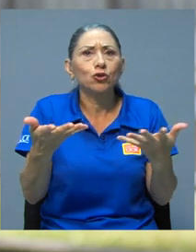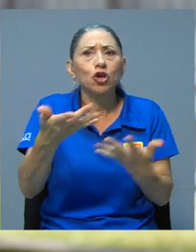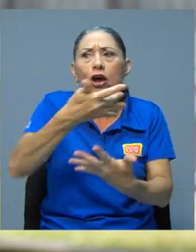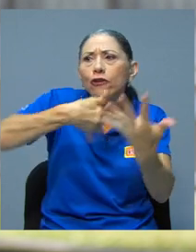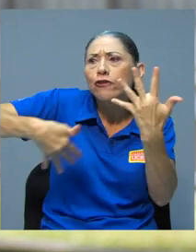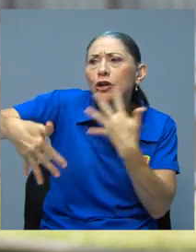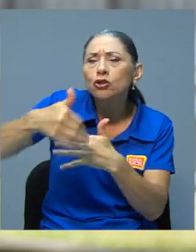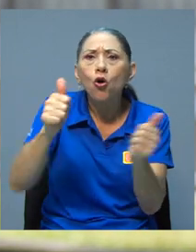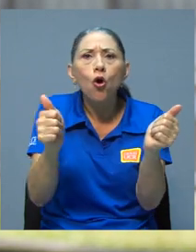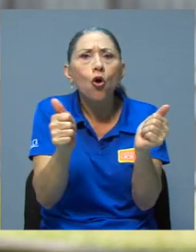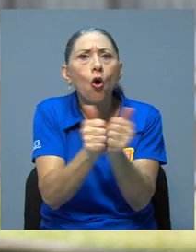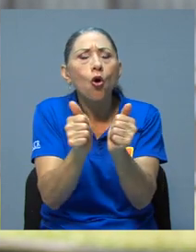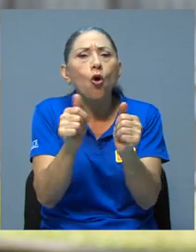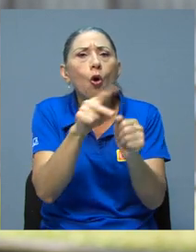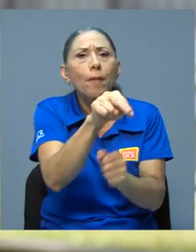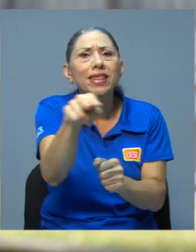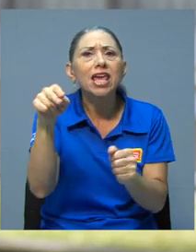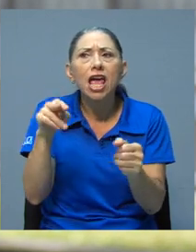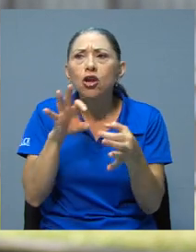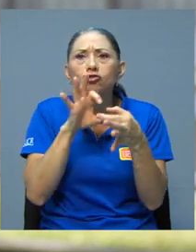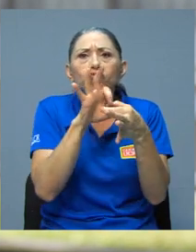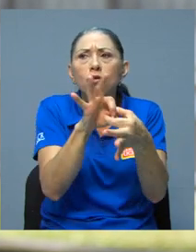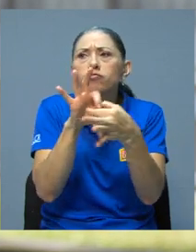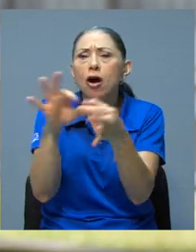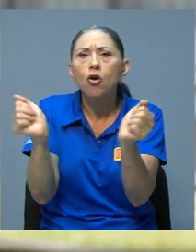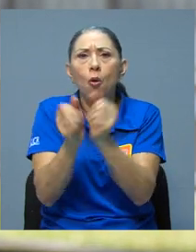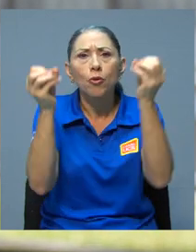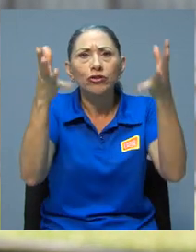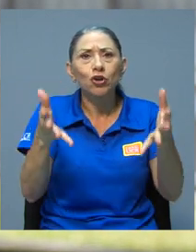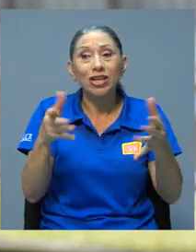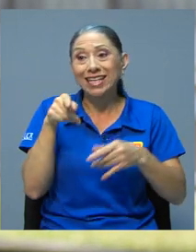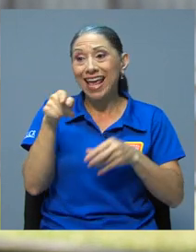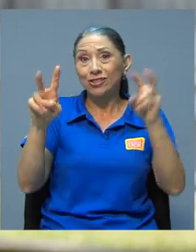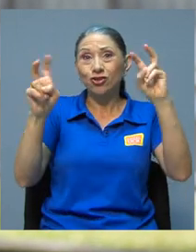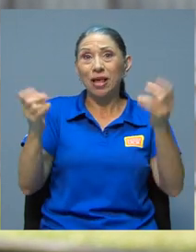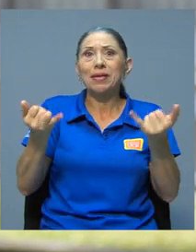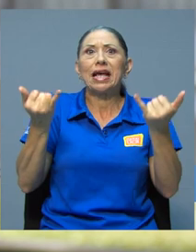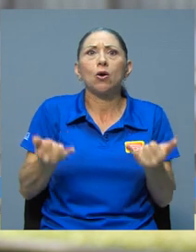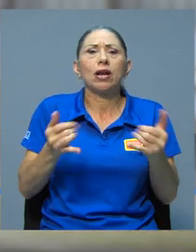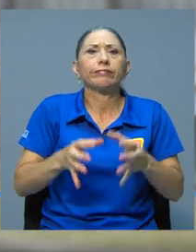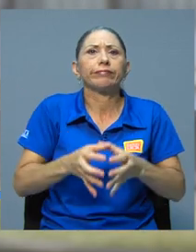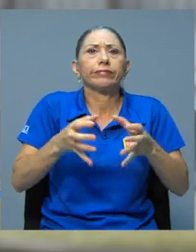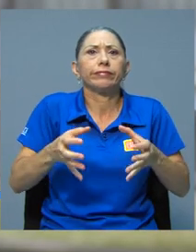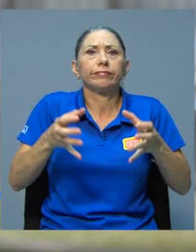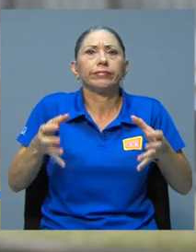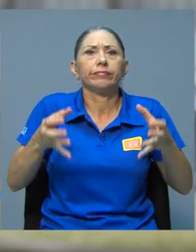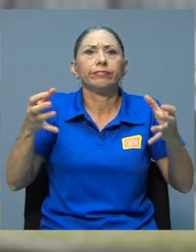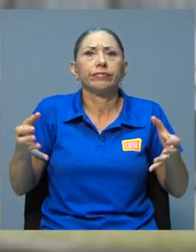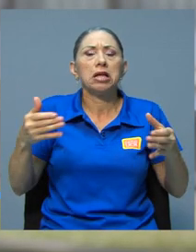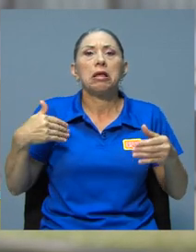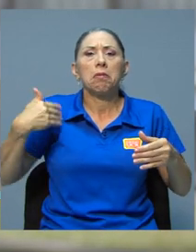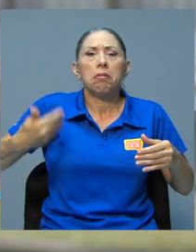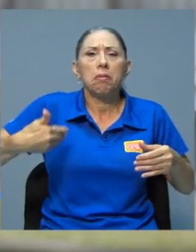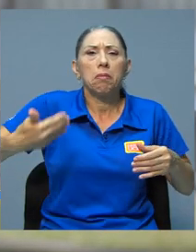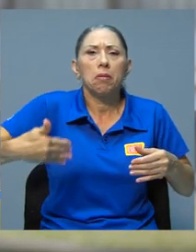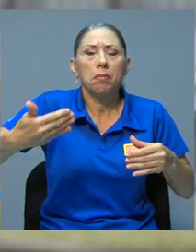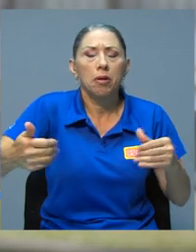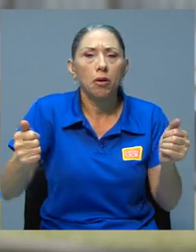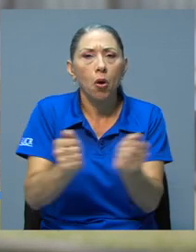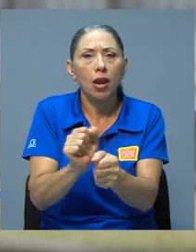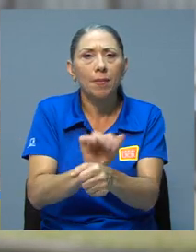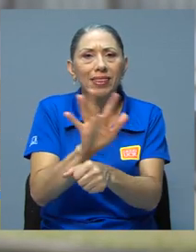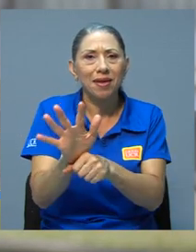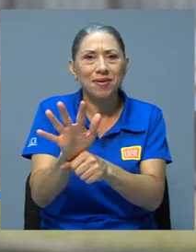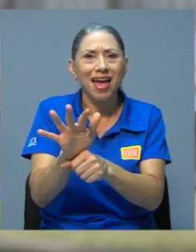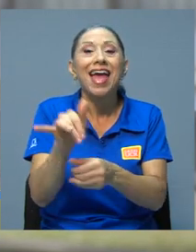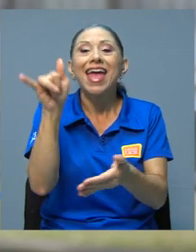los compañeros, con los profesores, son temas que se han ido incrementando, por supuesto, conforme vamos avanzando en la pandemia, y